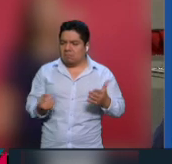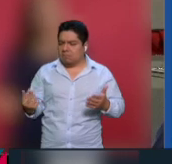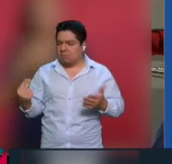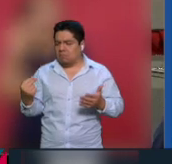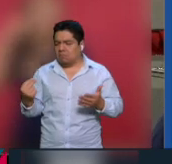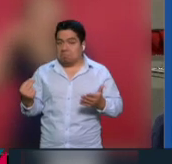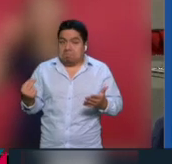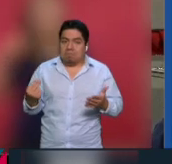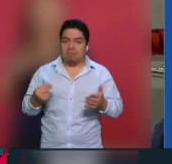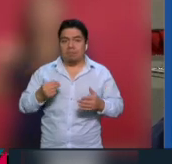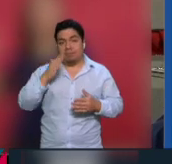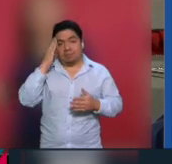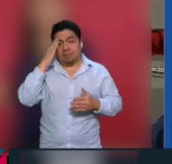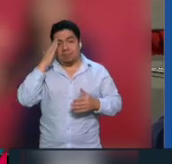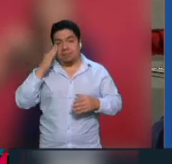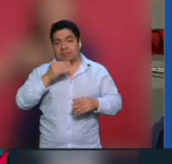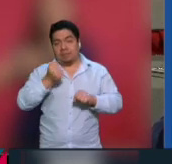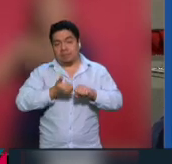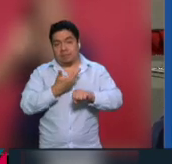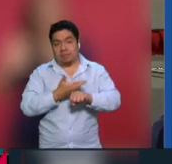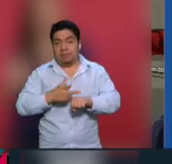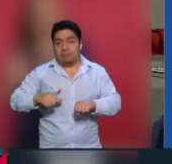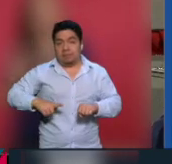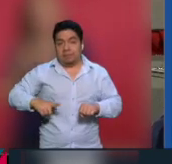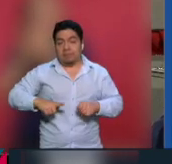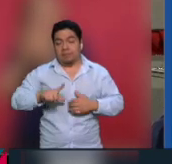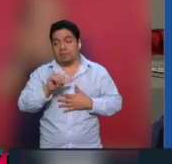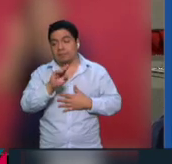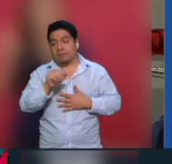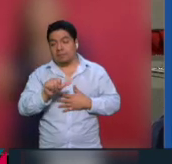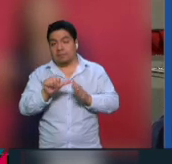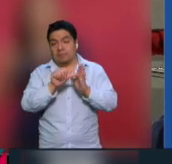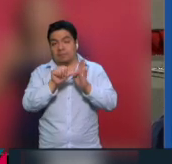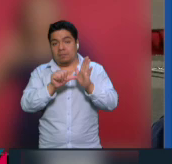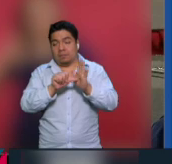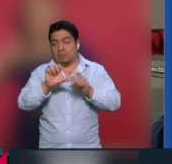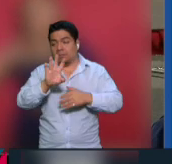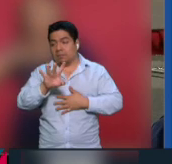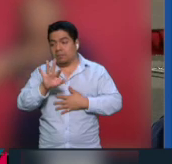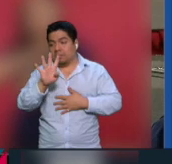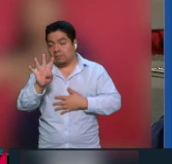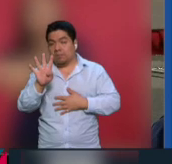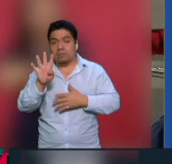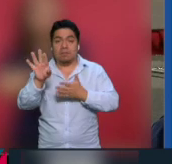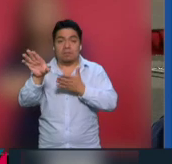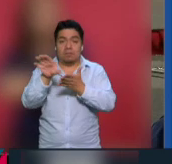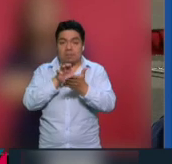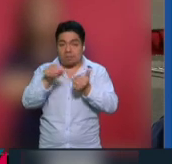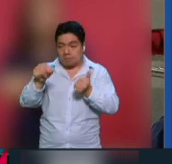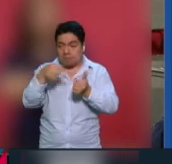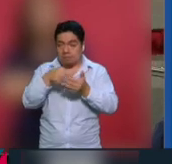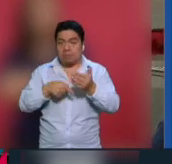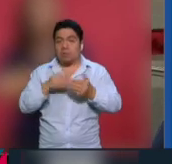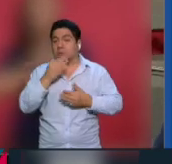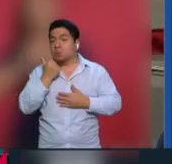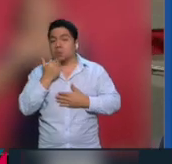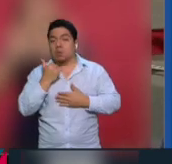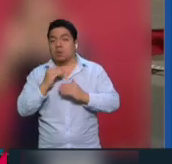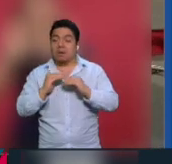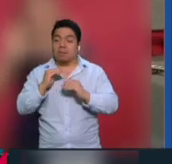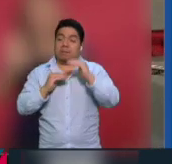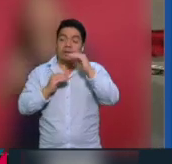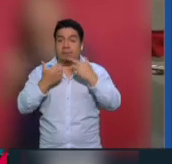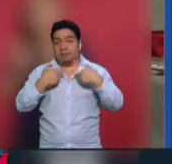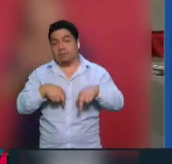titular de la Secretaría de Gobernación, Luisa María Alcalde, con base en el artículo 54 de la Constitución, argumentó que no habría la llamada sobre representación